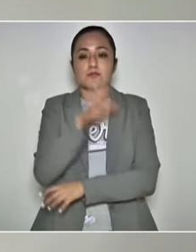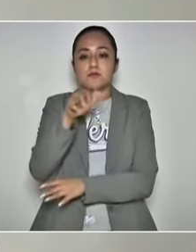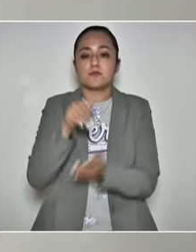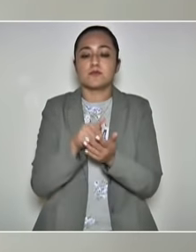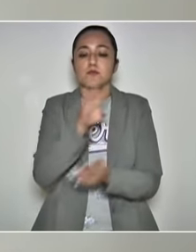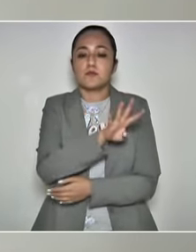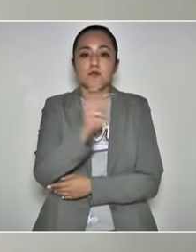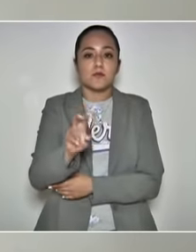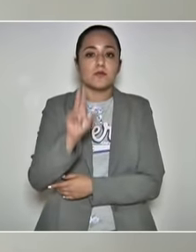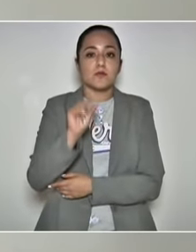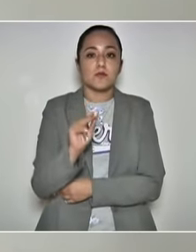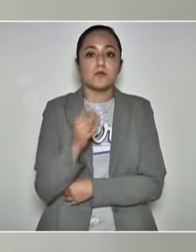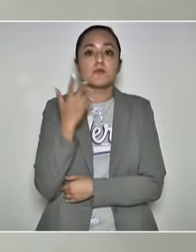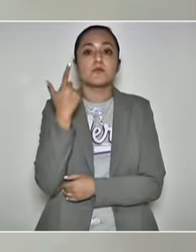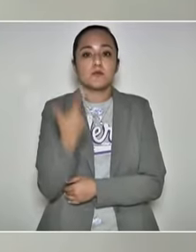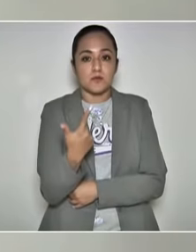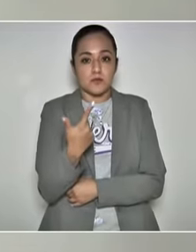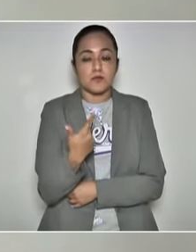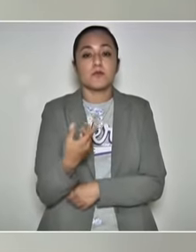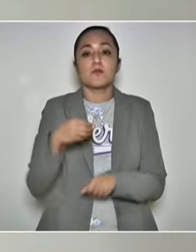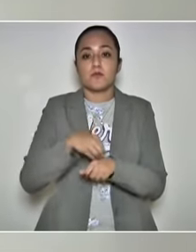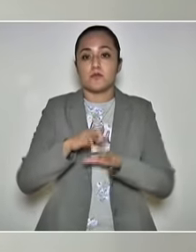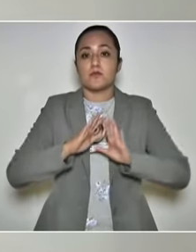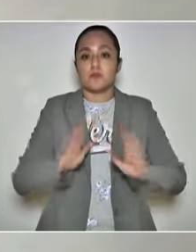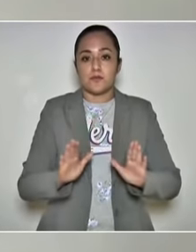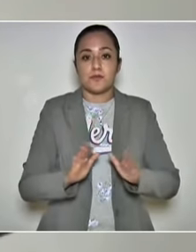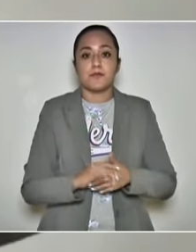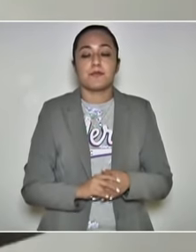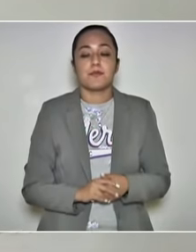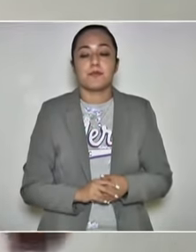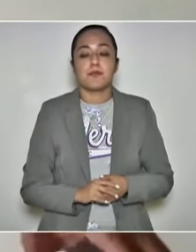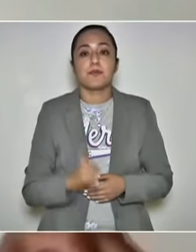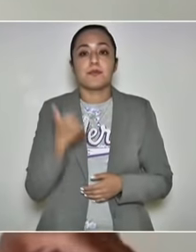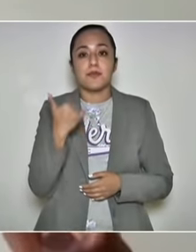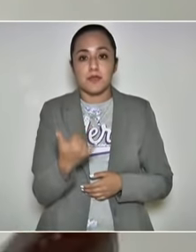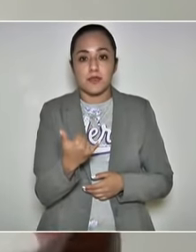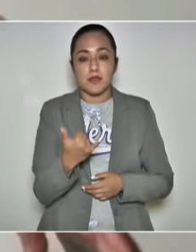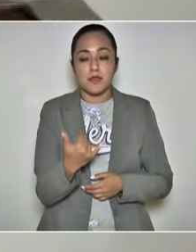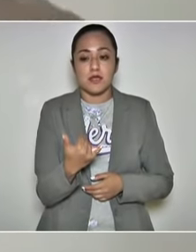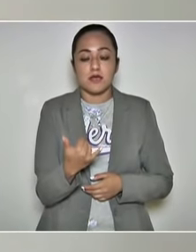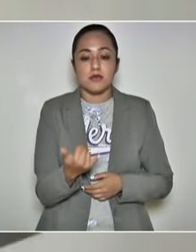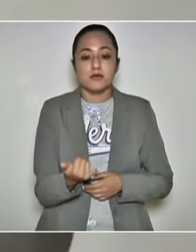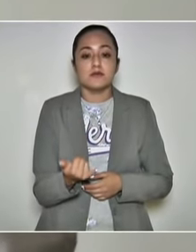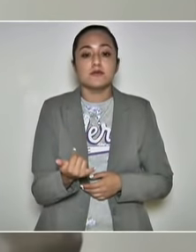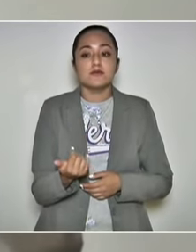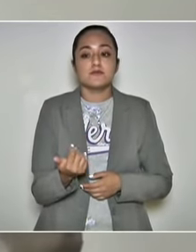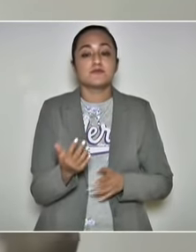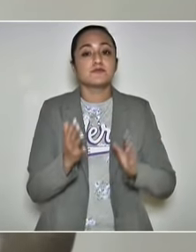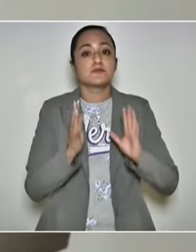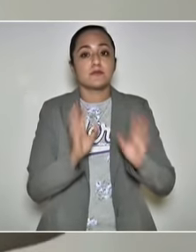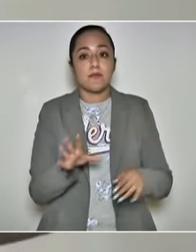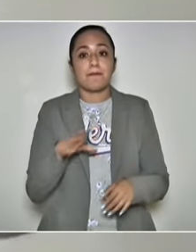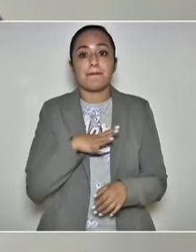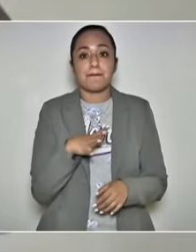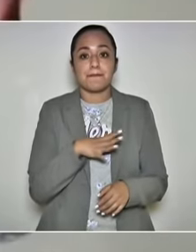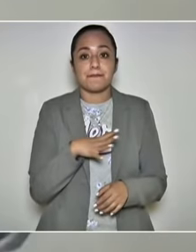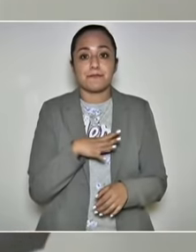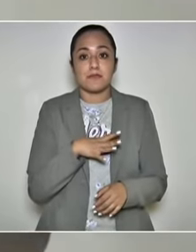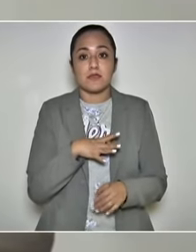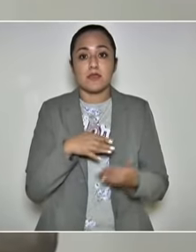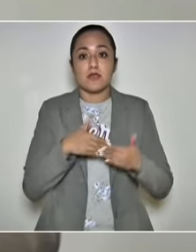,487 dosis y ya hay una